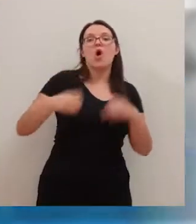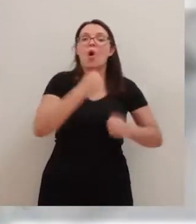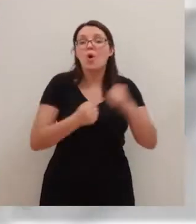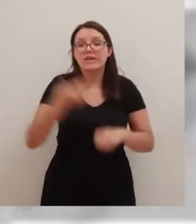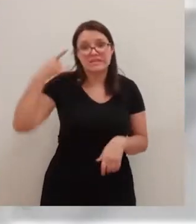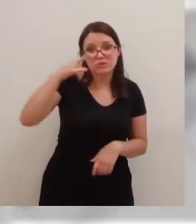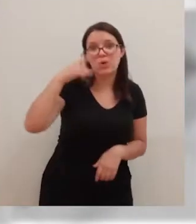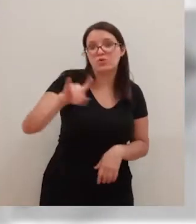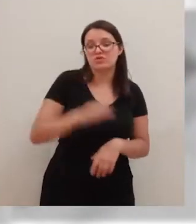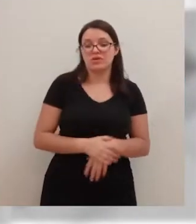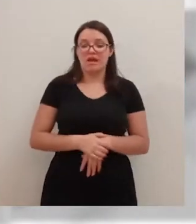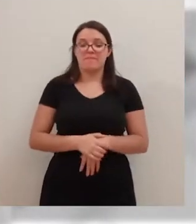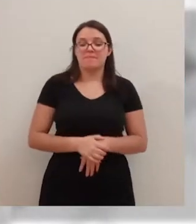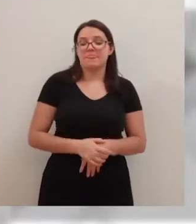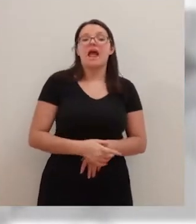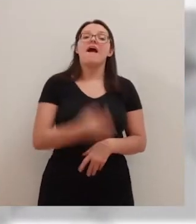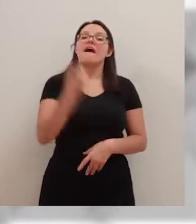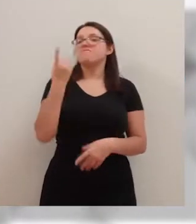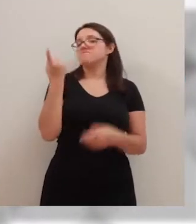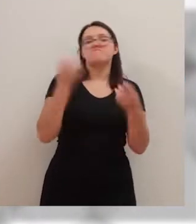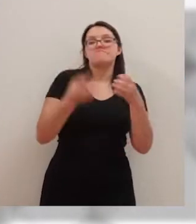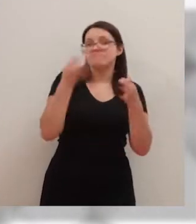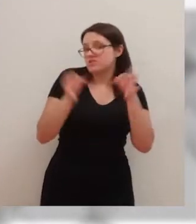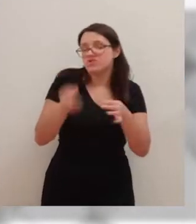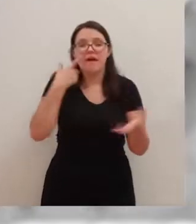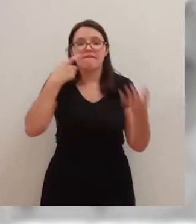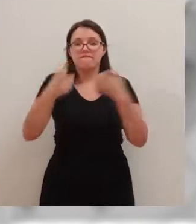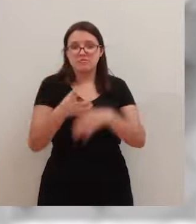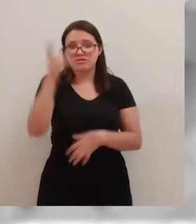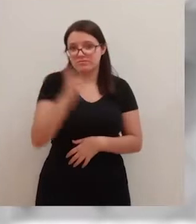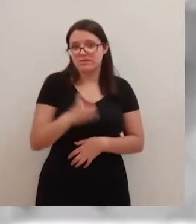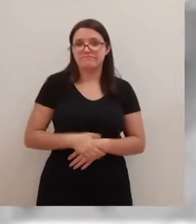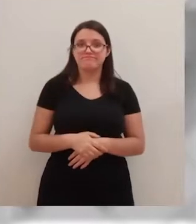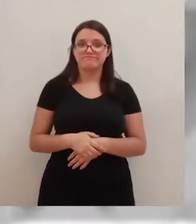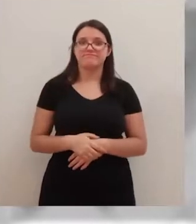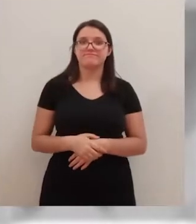en las que no faltarán Talavante, Rocarray, Manzanares o Morante. Urdiales hará doblete.